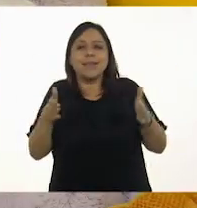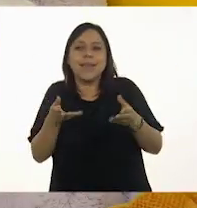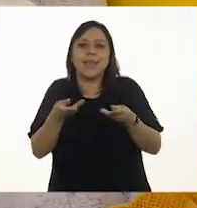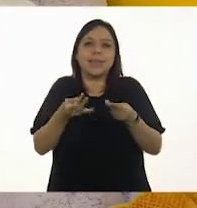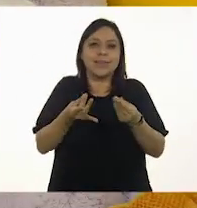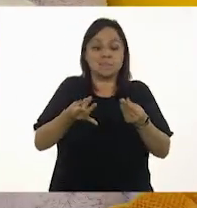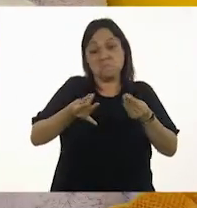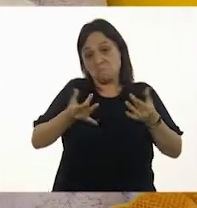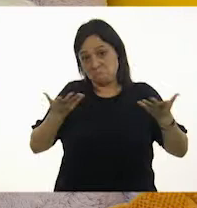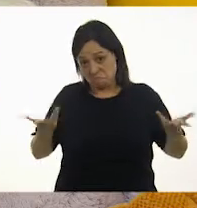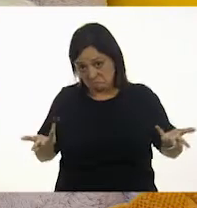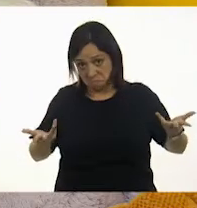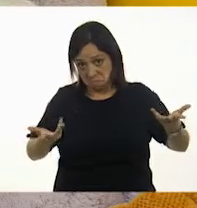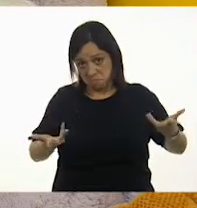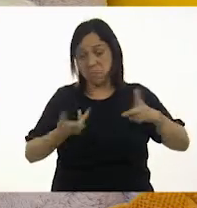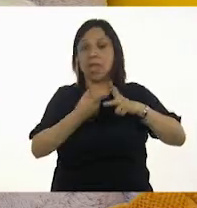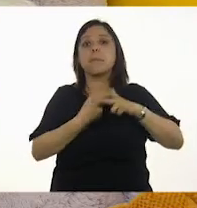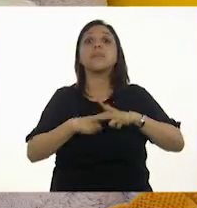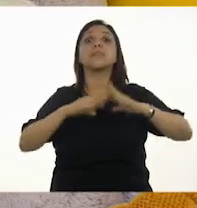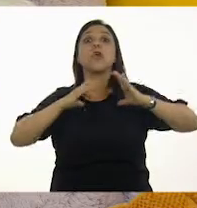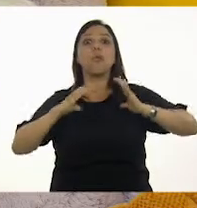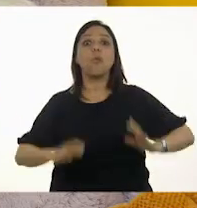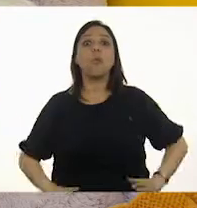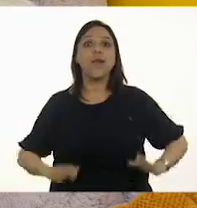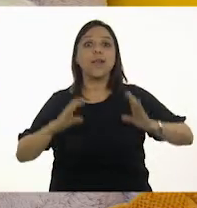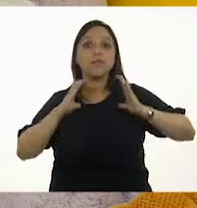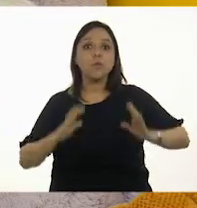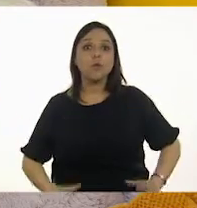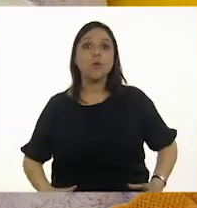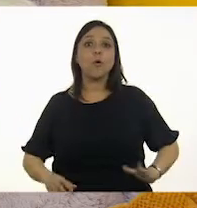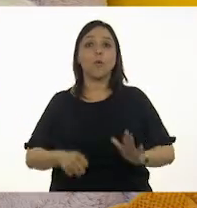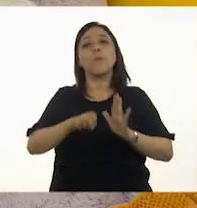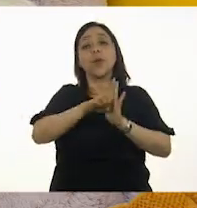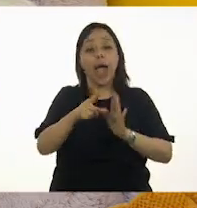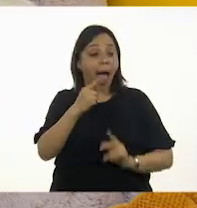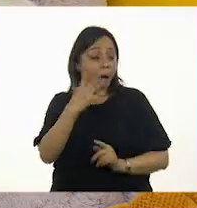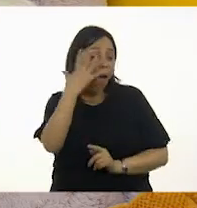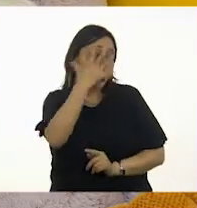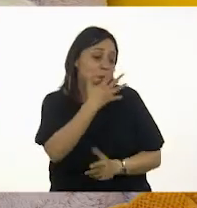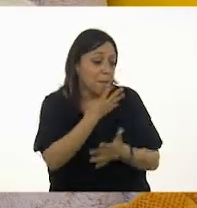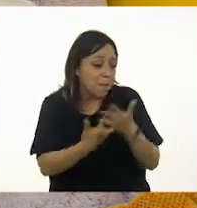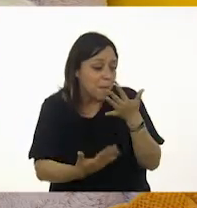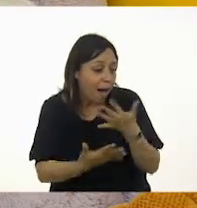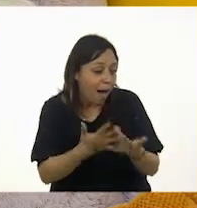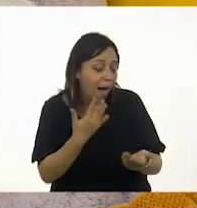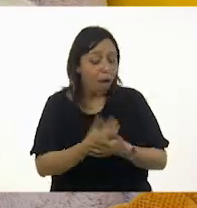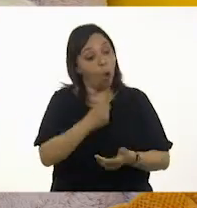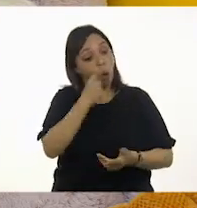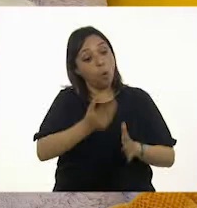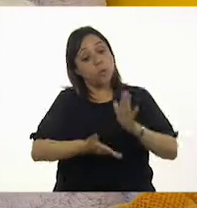Incluso se puede comenzar con su cuerpo, es decir, mira qué bonitas manos, vamos a lavar tus piernas, etc.